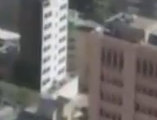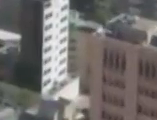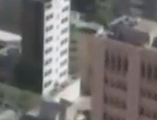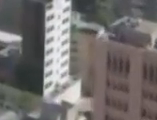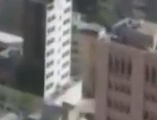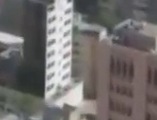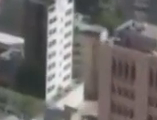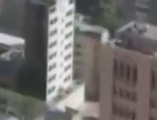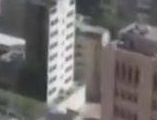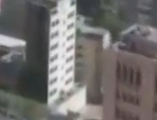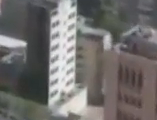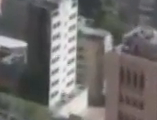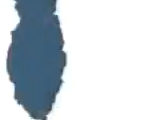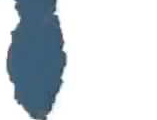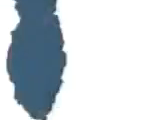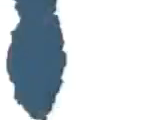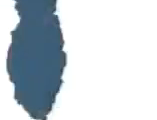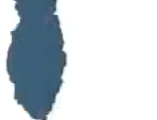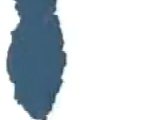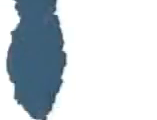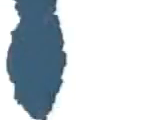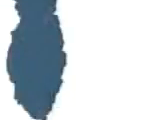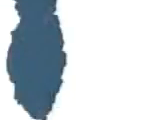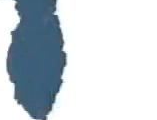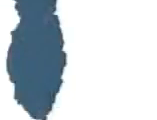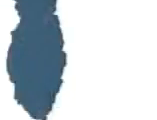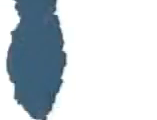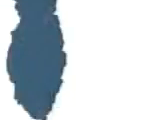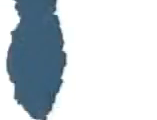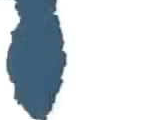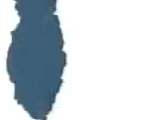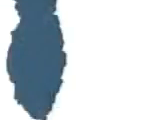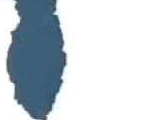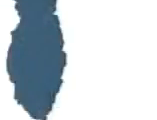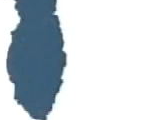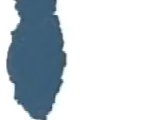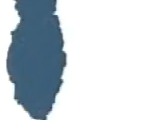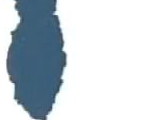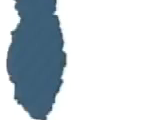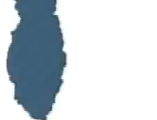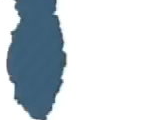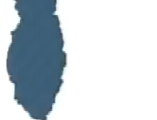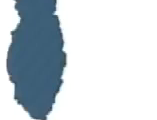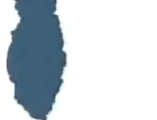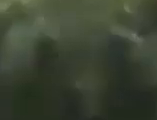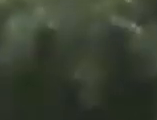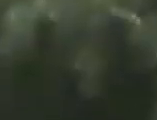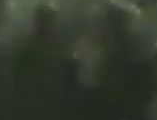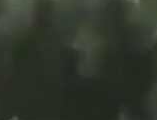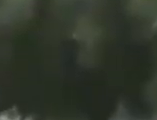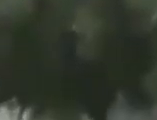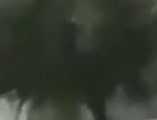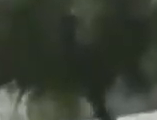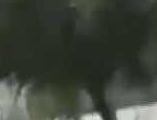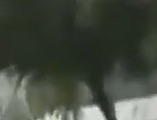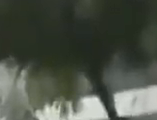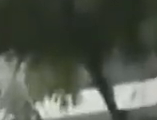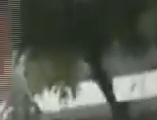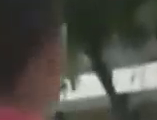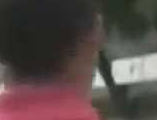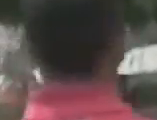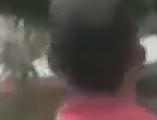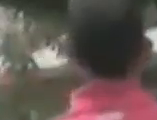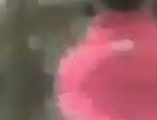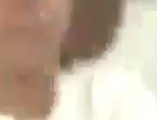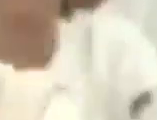democrática y participativa en los 335 municipios del país. A